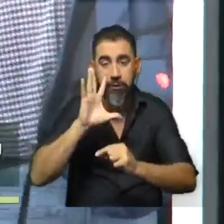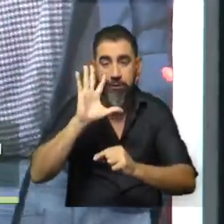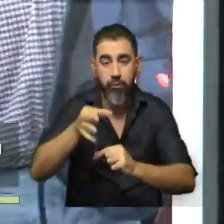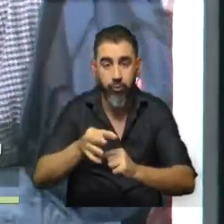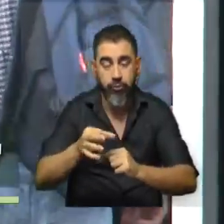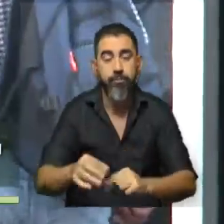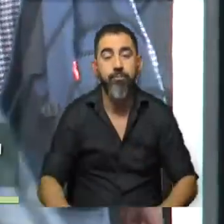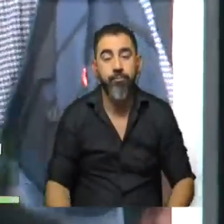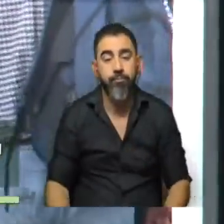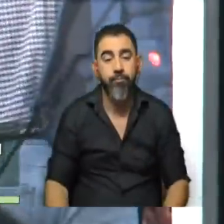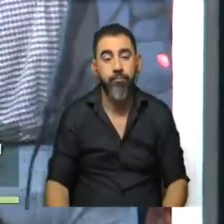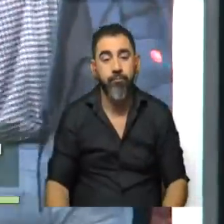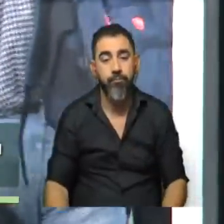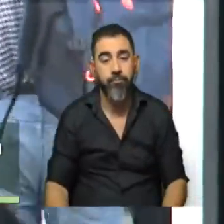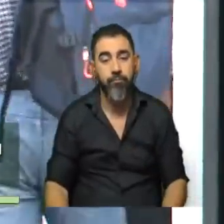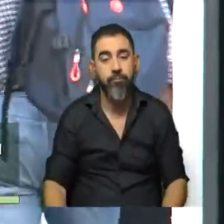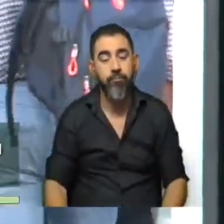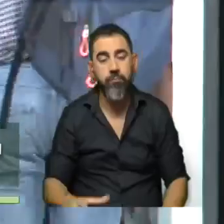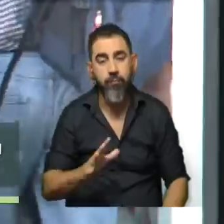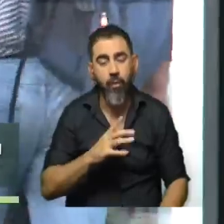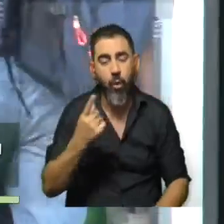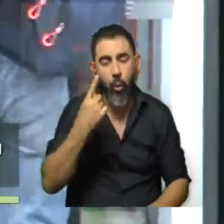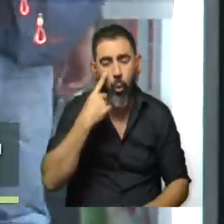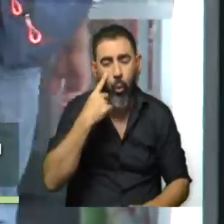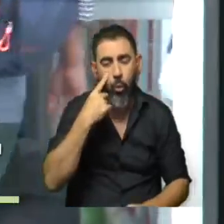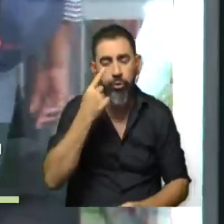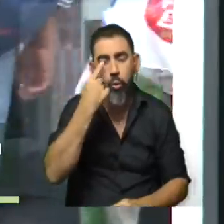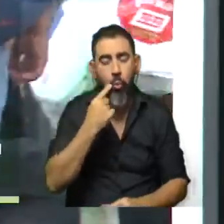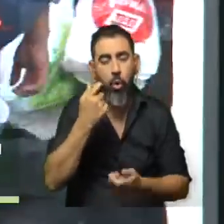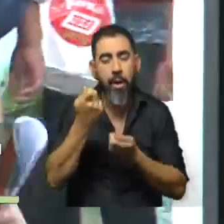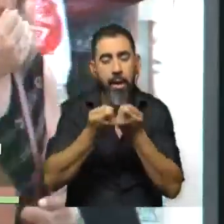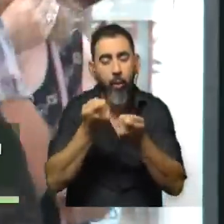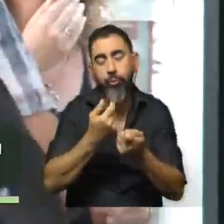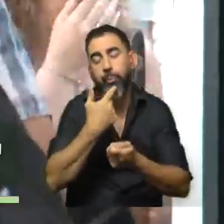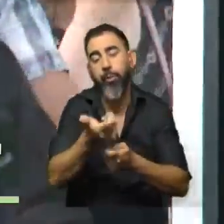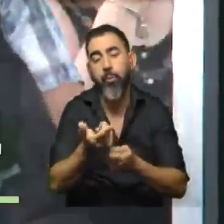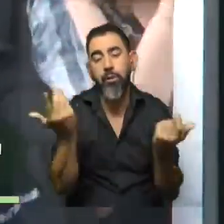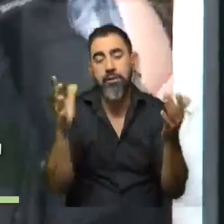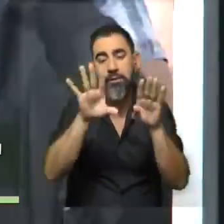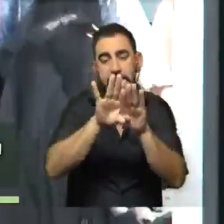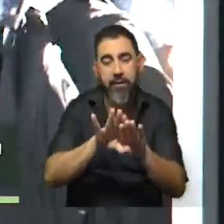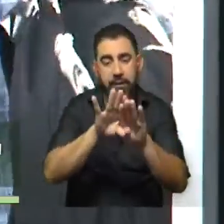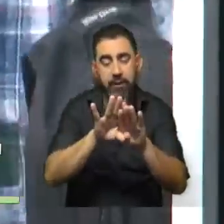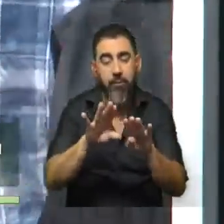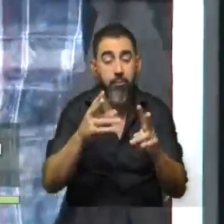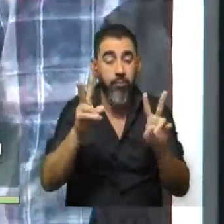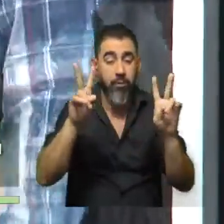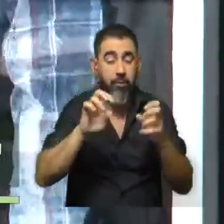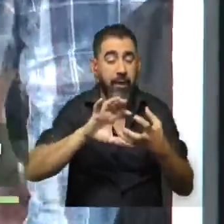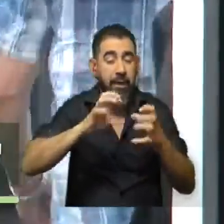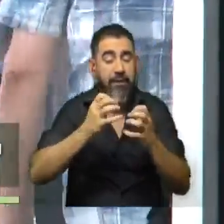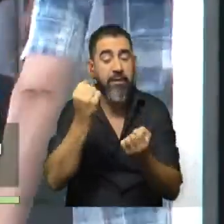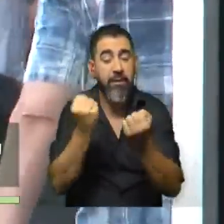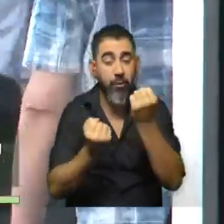¿no? ¿Hay una sistematización de datos? Es decir, ¿ustedes ya tienen el número de comercios que, por ejemplo, cerraron sus puertas en virtud de lo que usted decía, la crisis